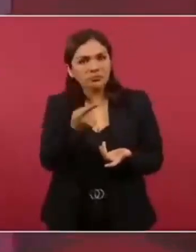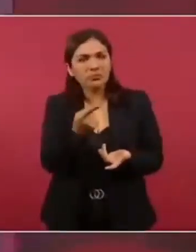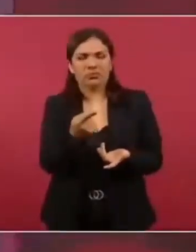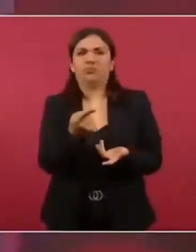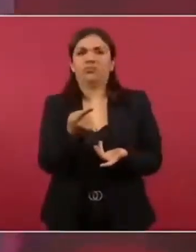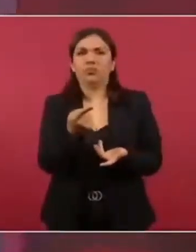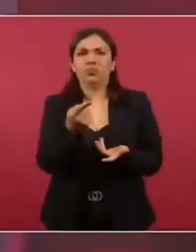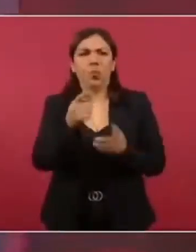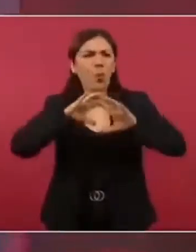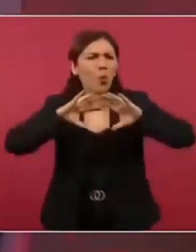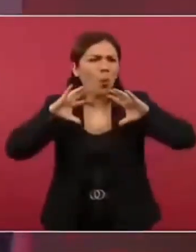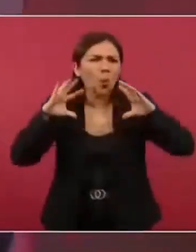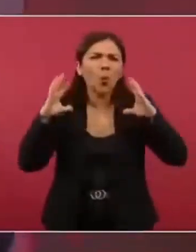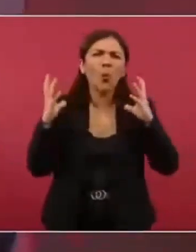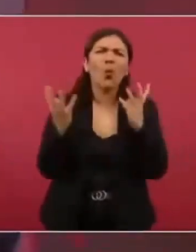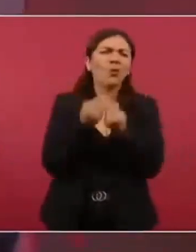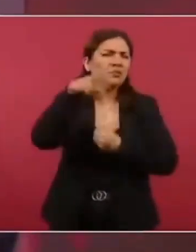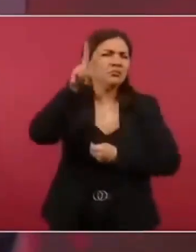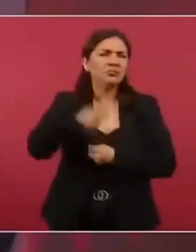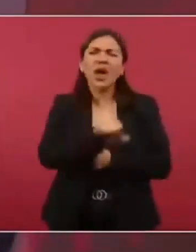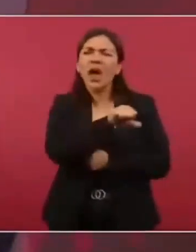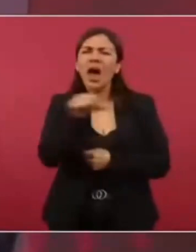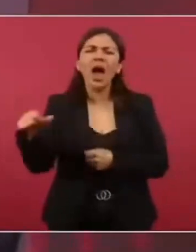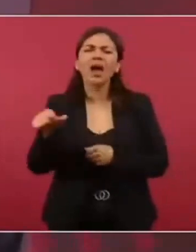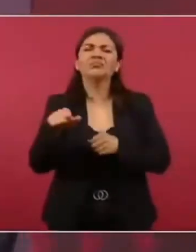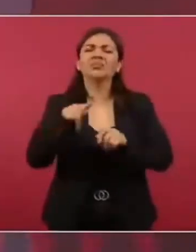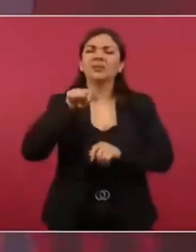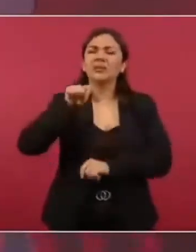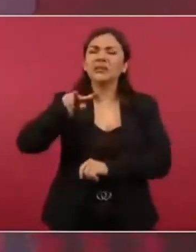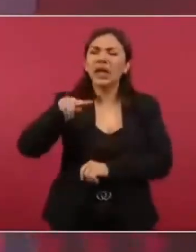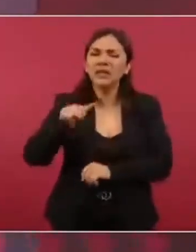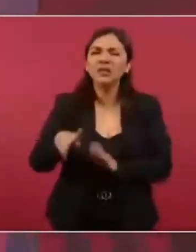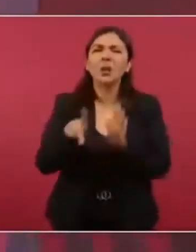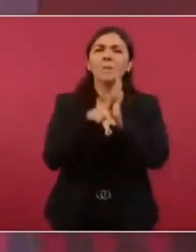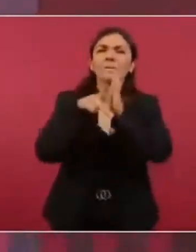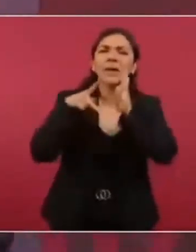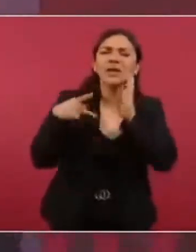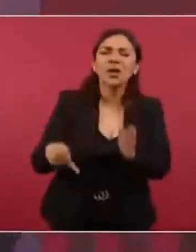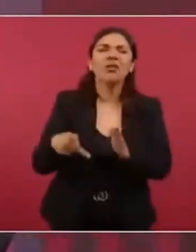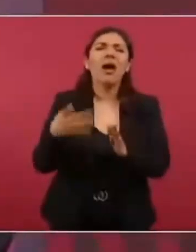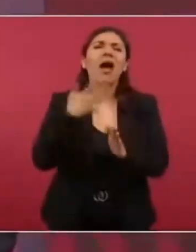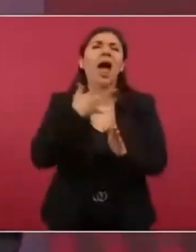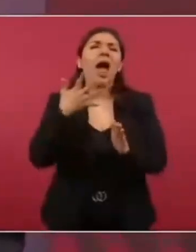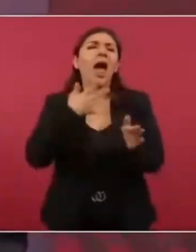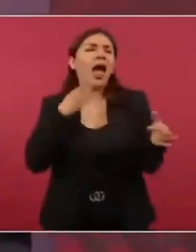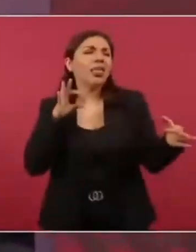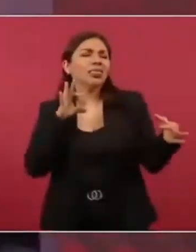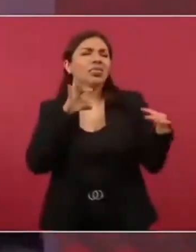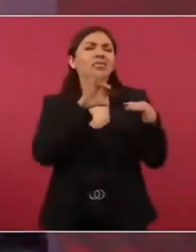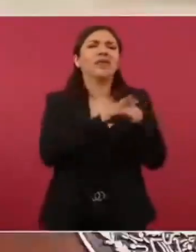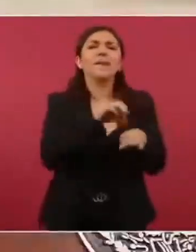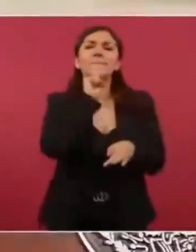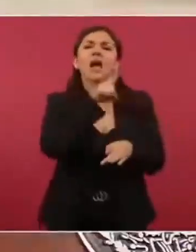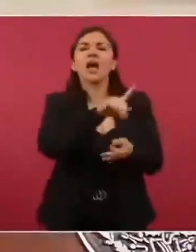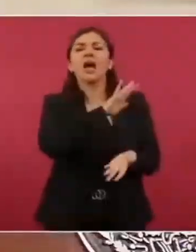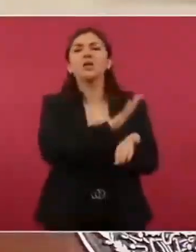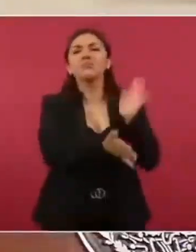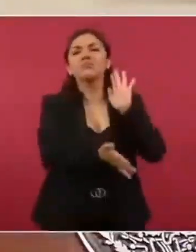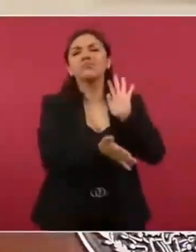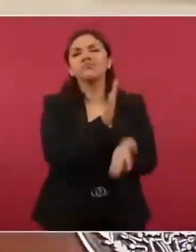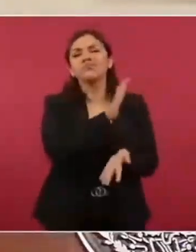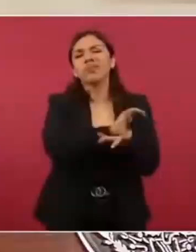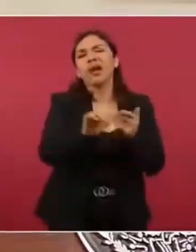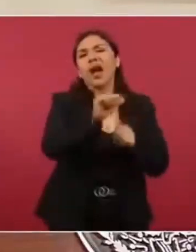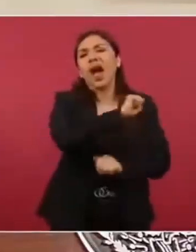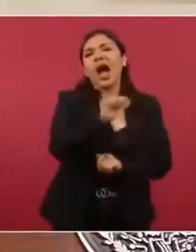Los medios, lamentablemente, han estado involucrados en todos